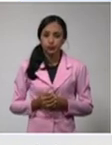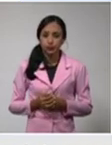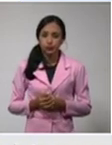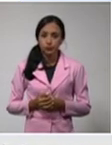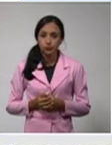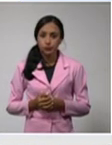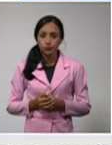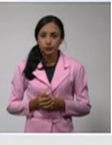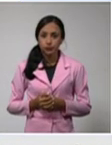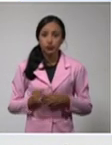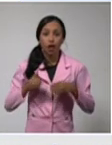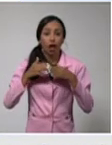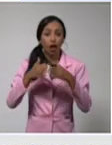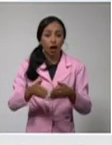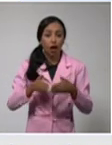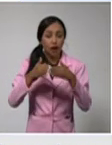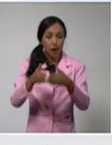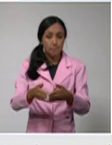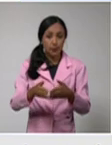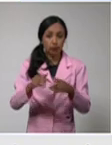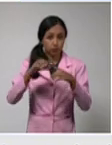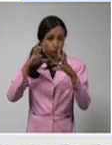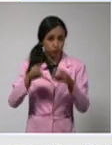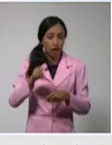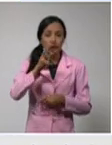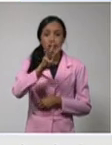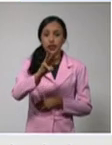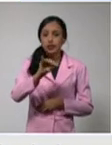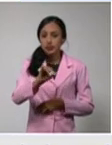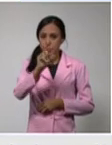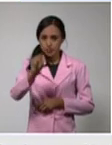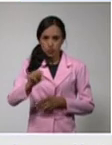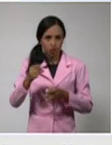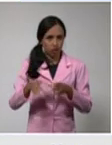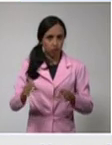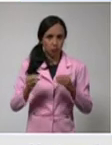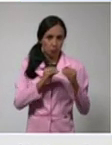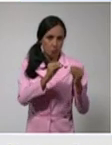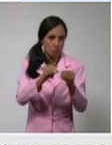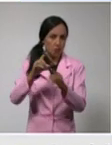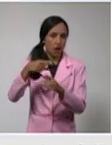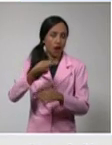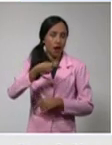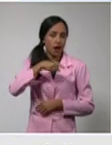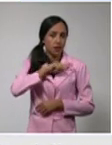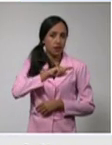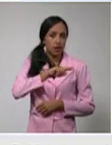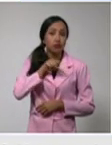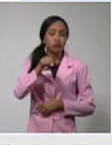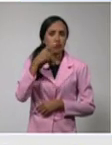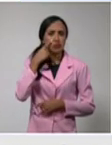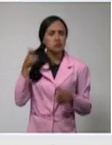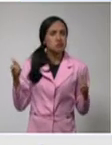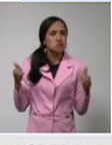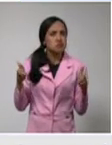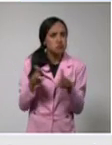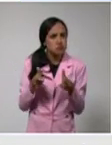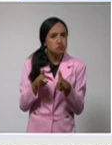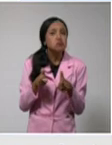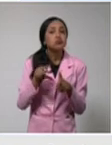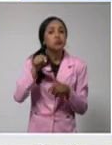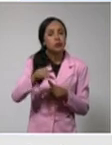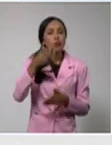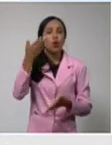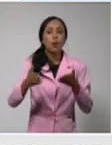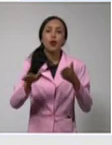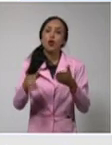Granma, 36 casos autóctonos ayer. Una reducción en comparación con el